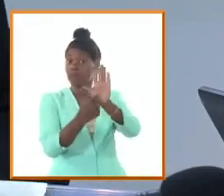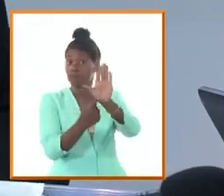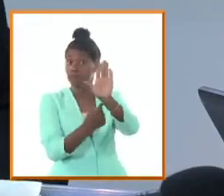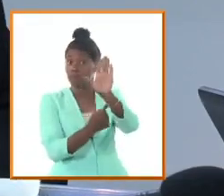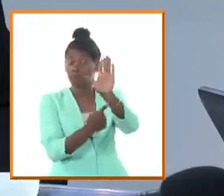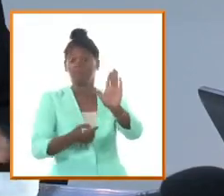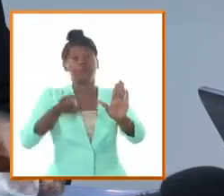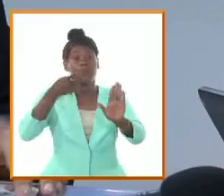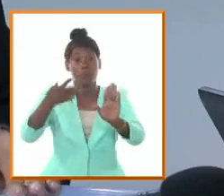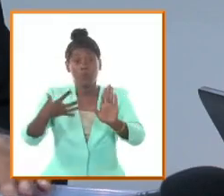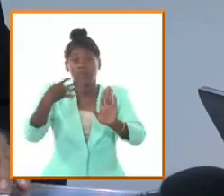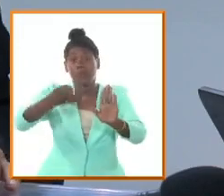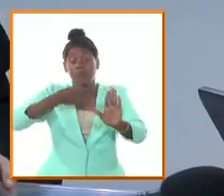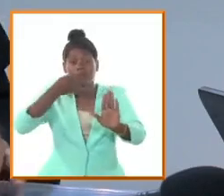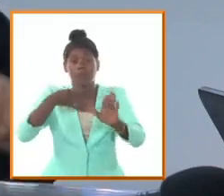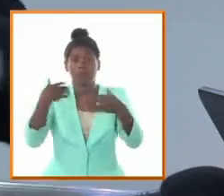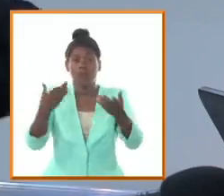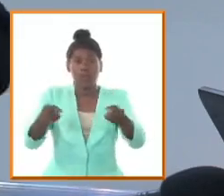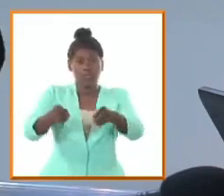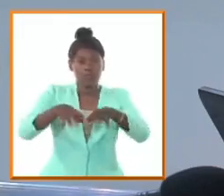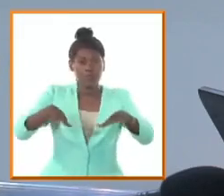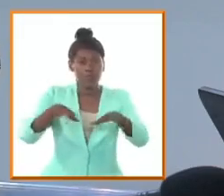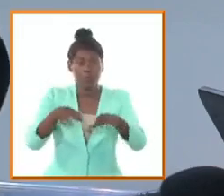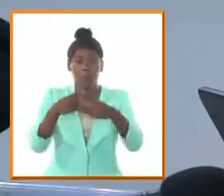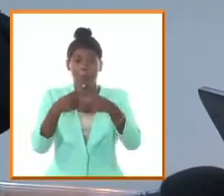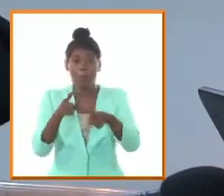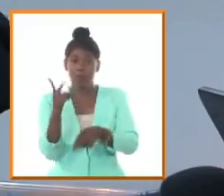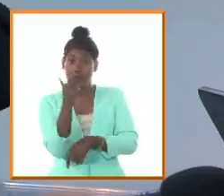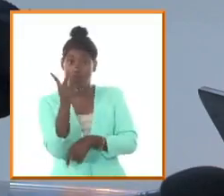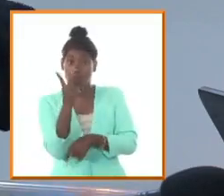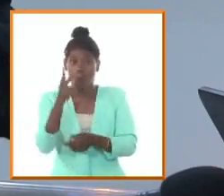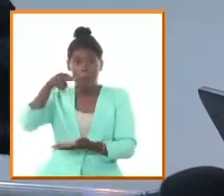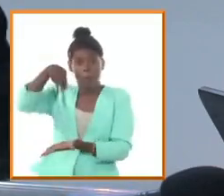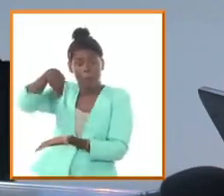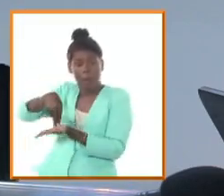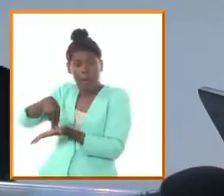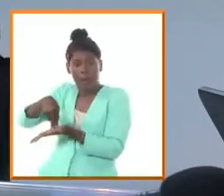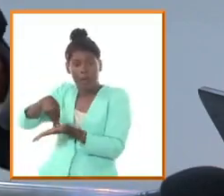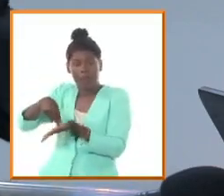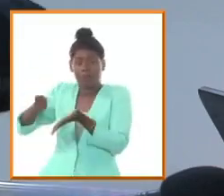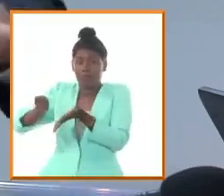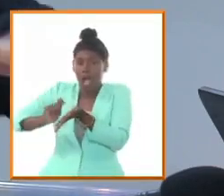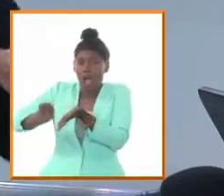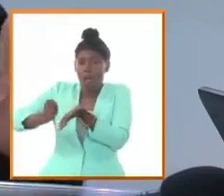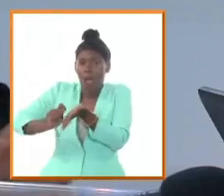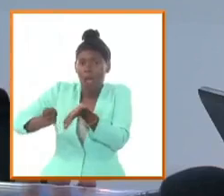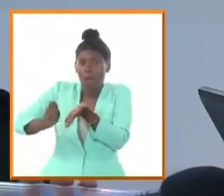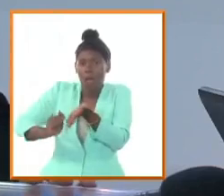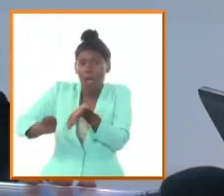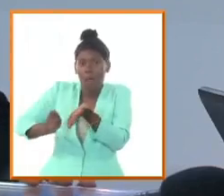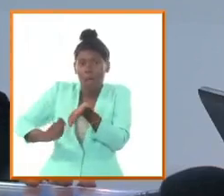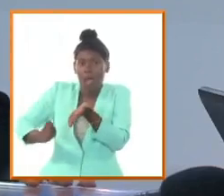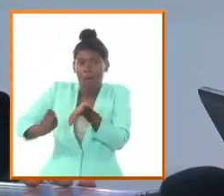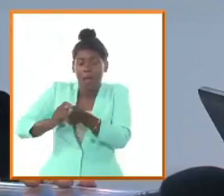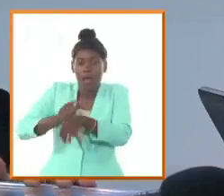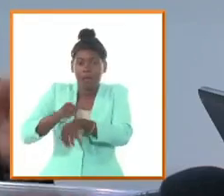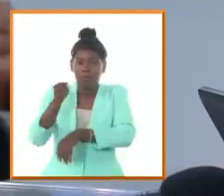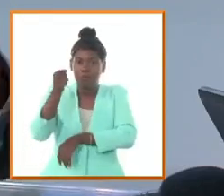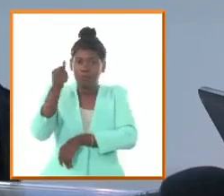la redactaron es muy simpático porque la redactaron de pie escribiendo la constitución en unas horas